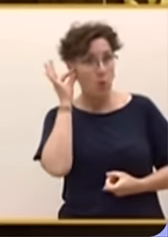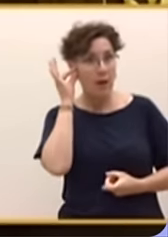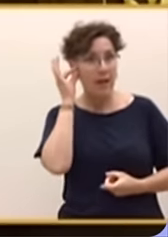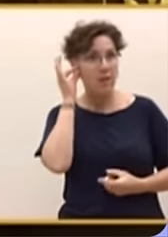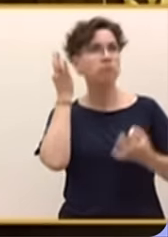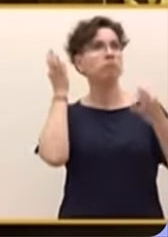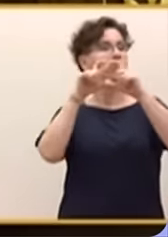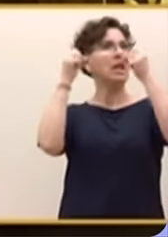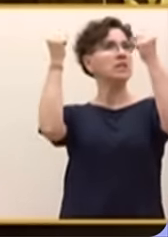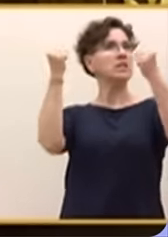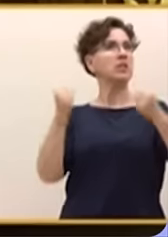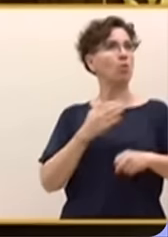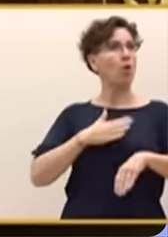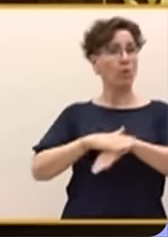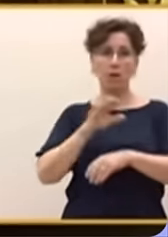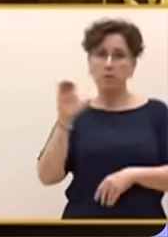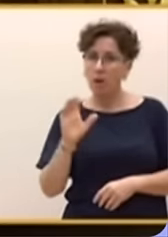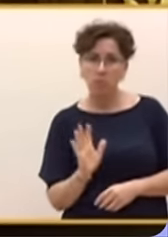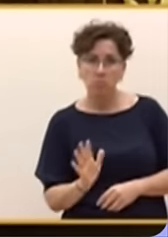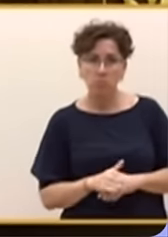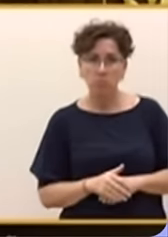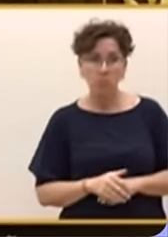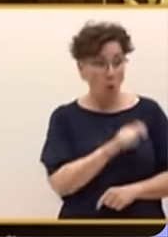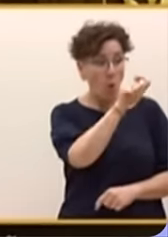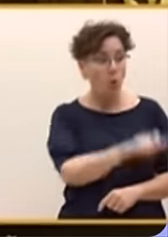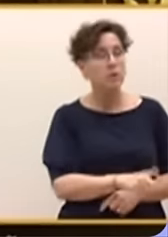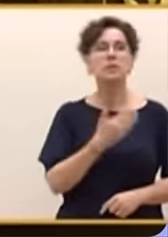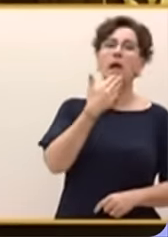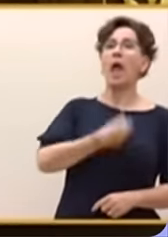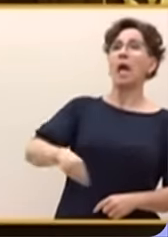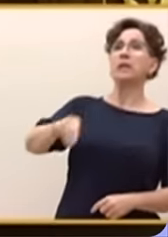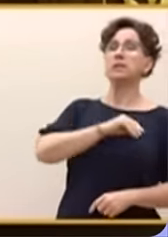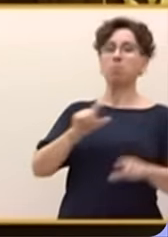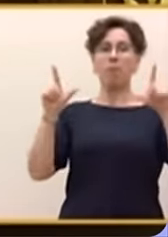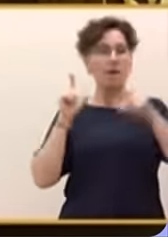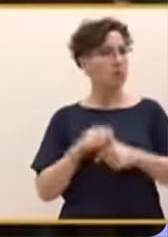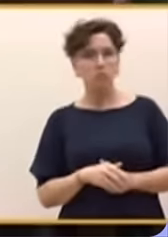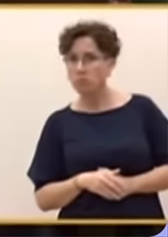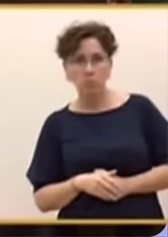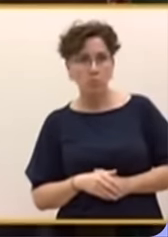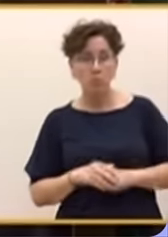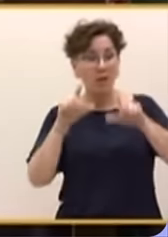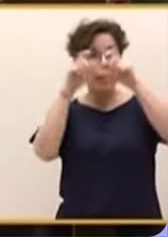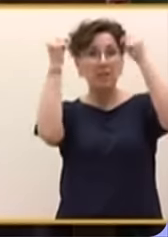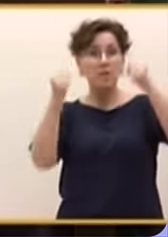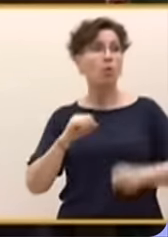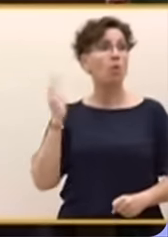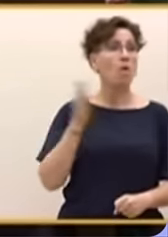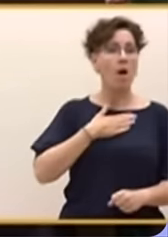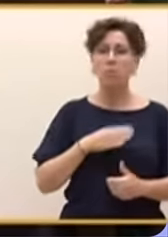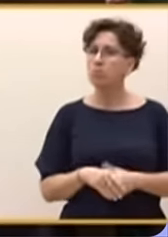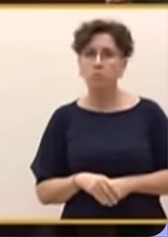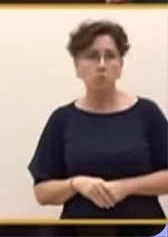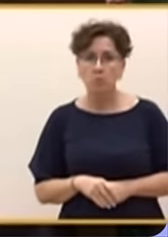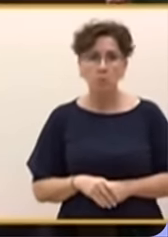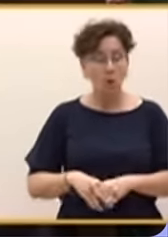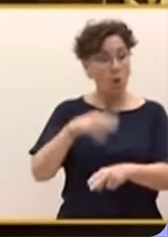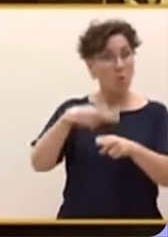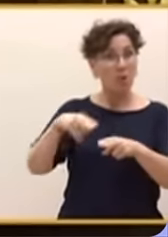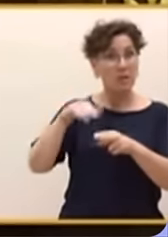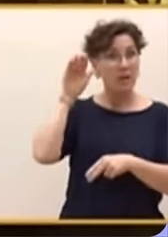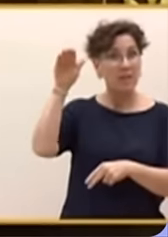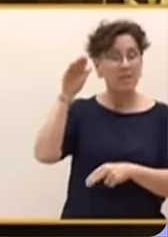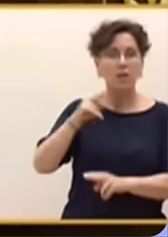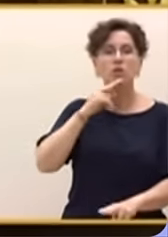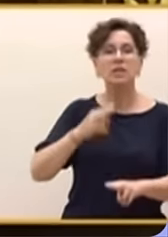es una institución del Estado. Usted no es España y las instituciones no le pertenecen. La política exterior debe ser una política